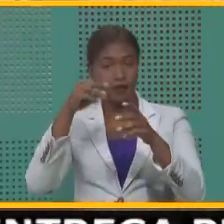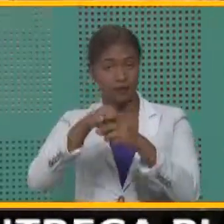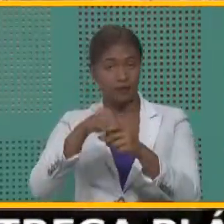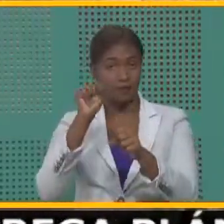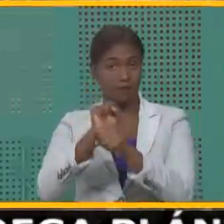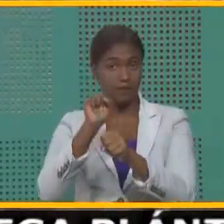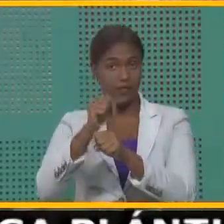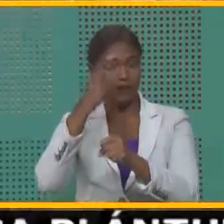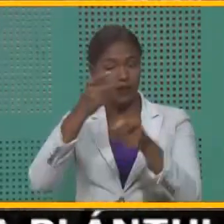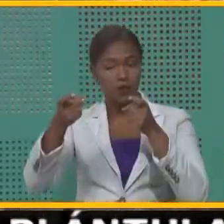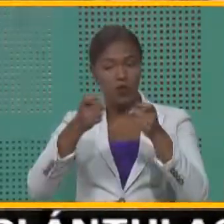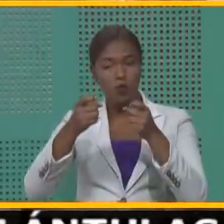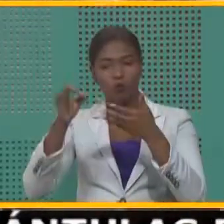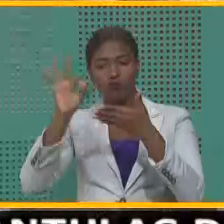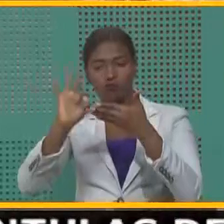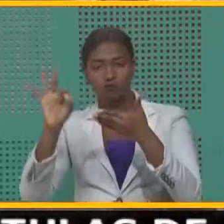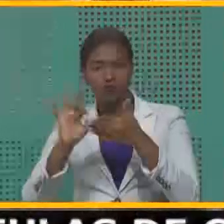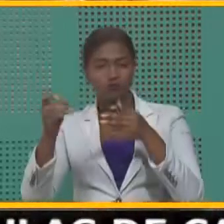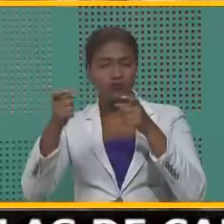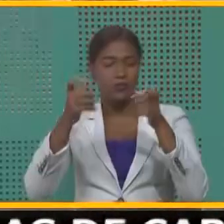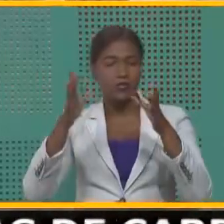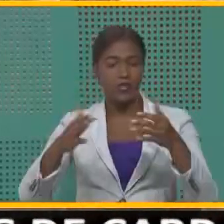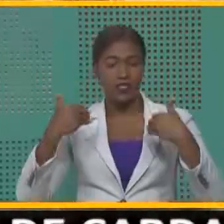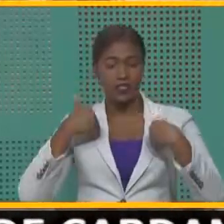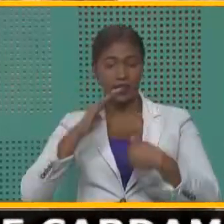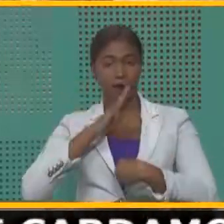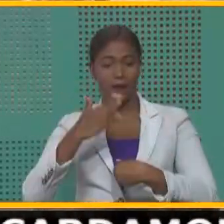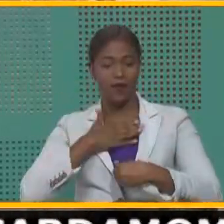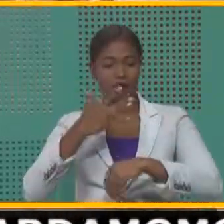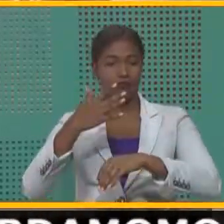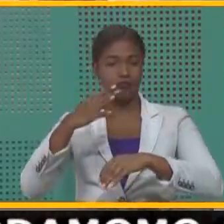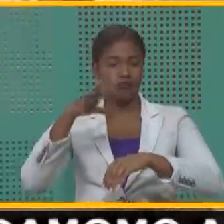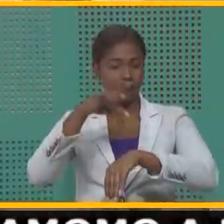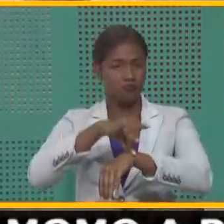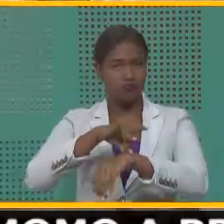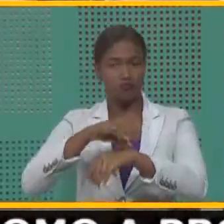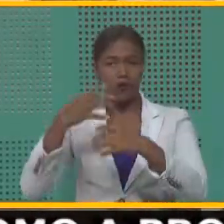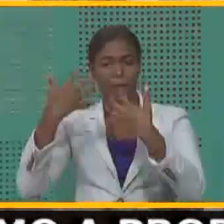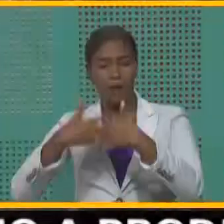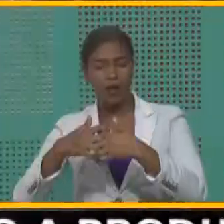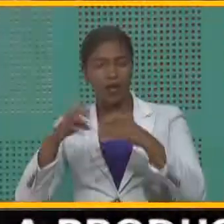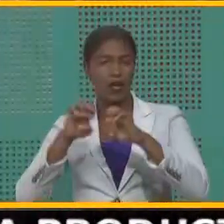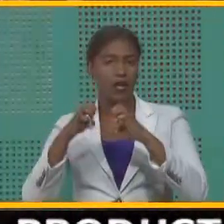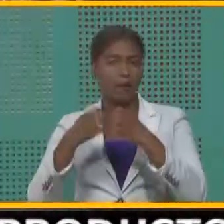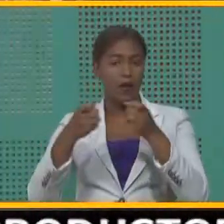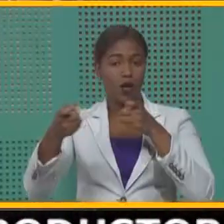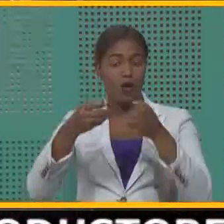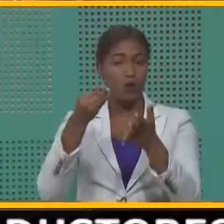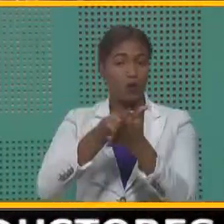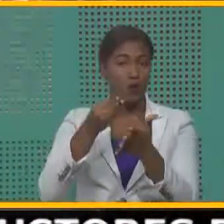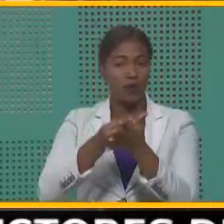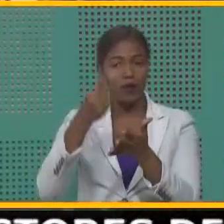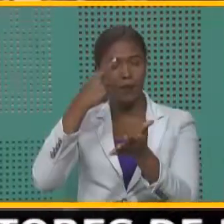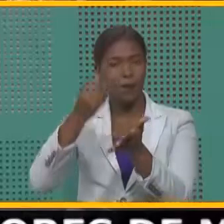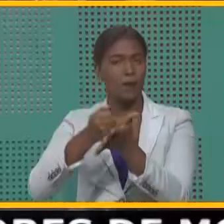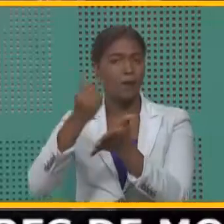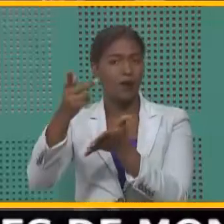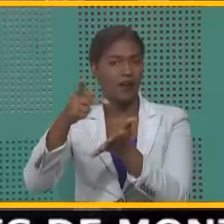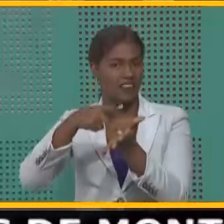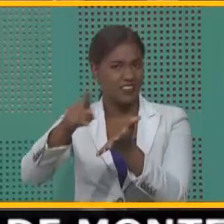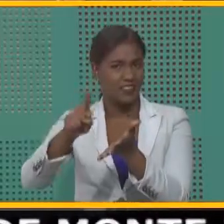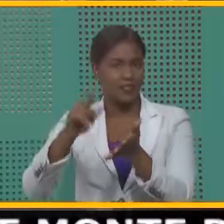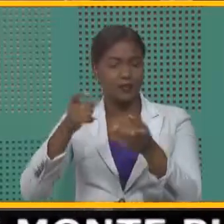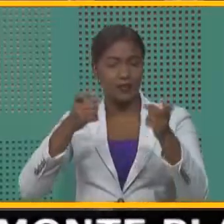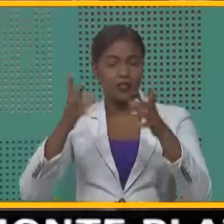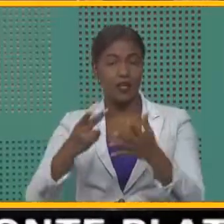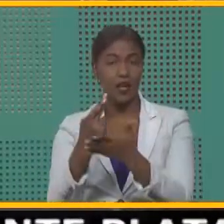revisión del control de inventarios, administración de bienes e inmuebles, plantas y equipos, gestión de tesorería, cuentas por pagar, administración